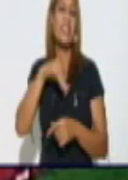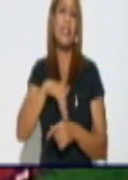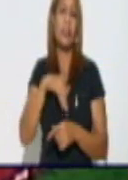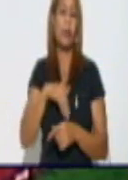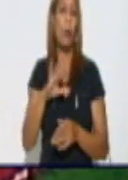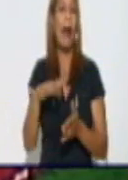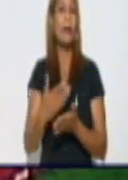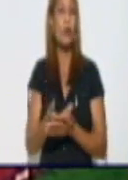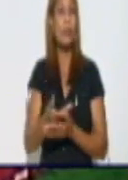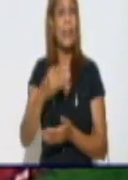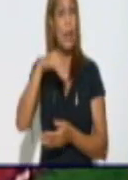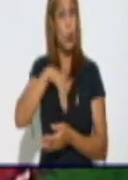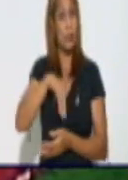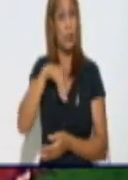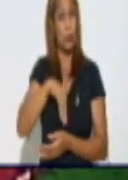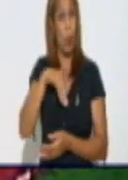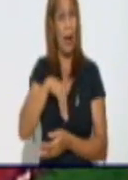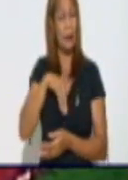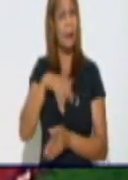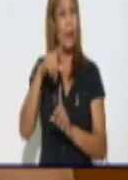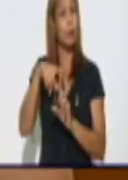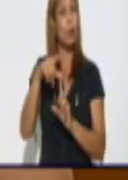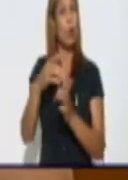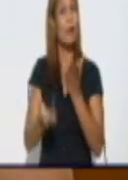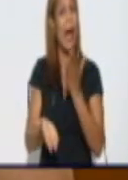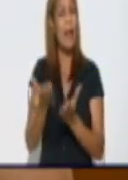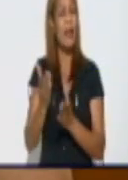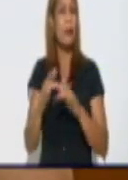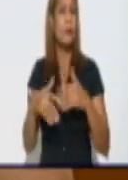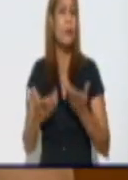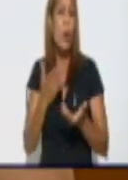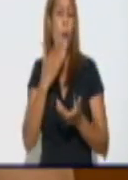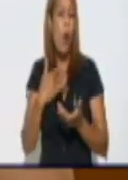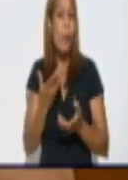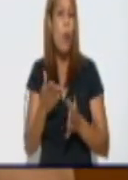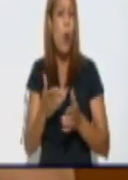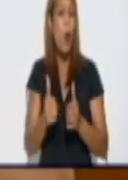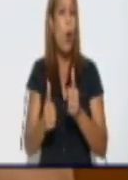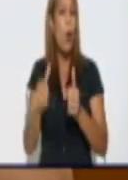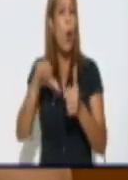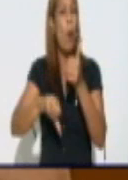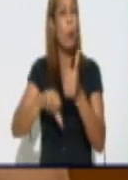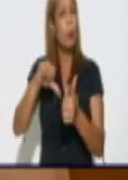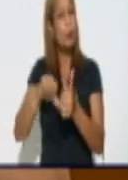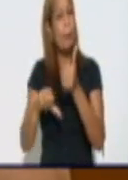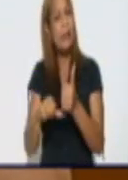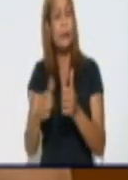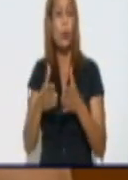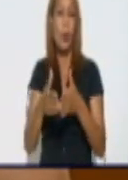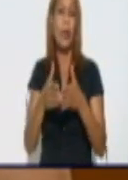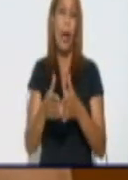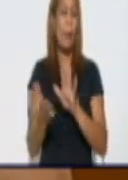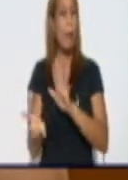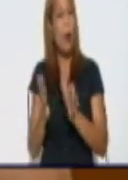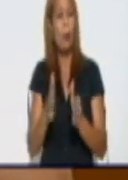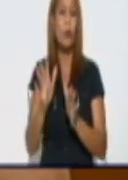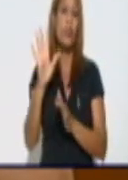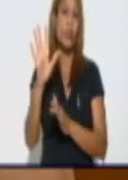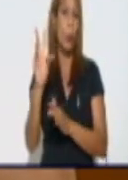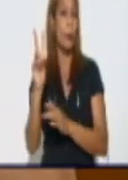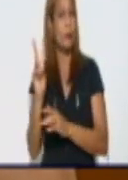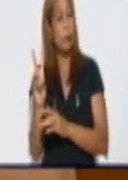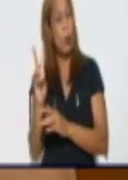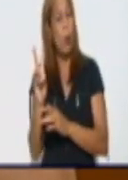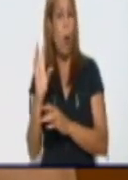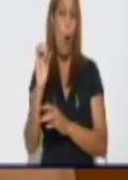En este minuto, ¿cómo se va comportando en grano? Es una paridad relativamente... Está en 52 y 53 en cada uno de los casos. Hay un día